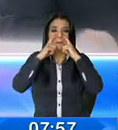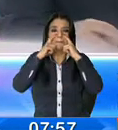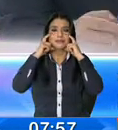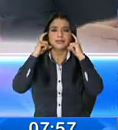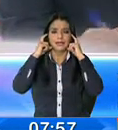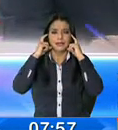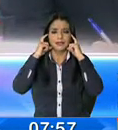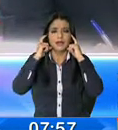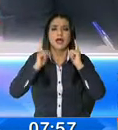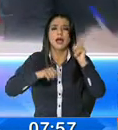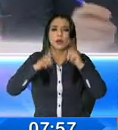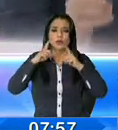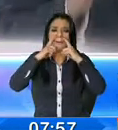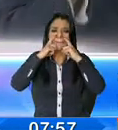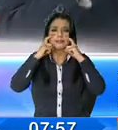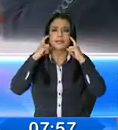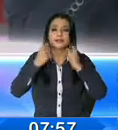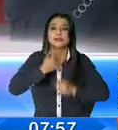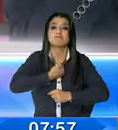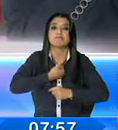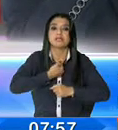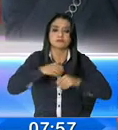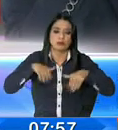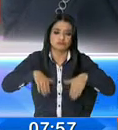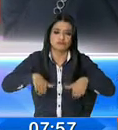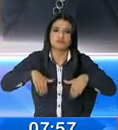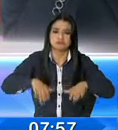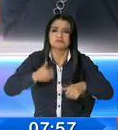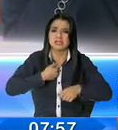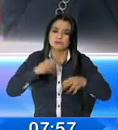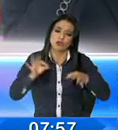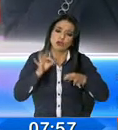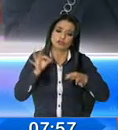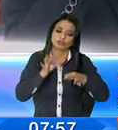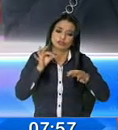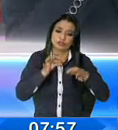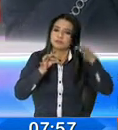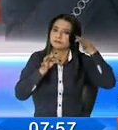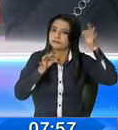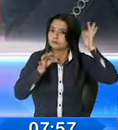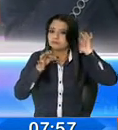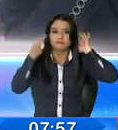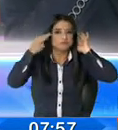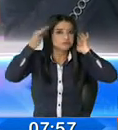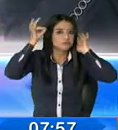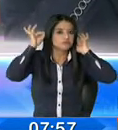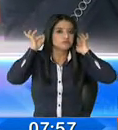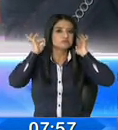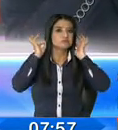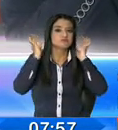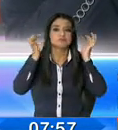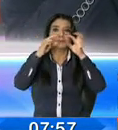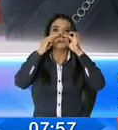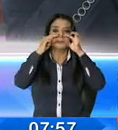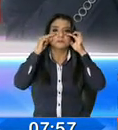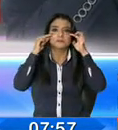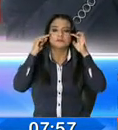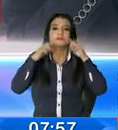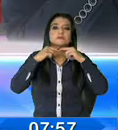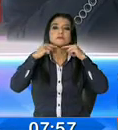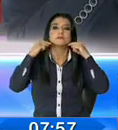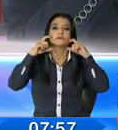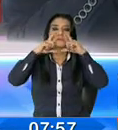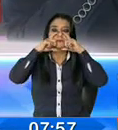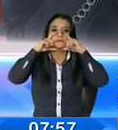mascarillas artesanales, ¿no? Que son bastante útiles también pero tienen que tener un terminado antibacterial y un terminado